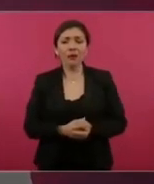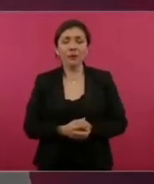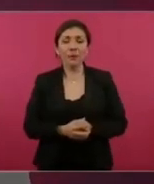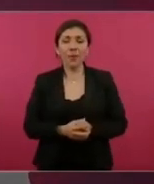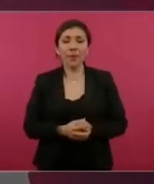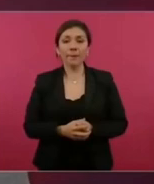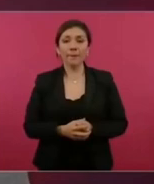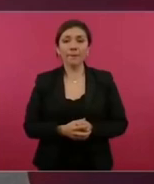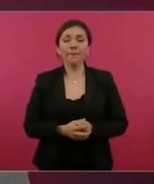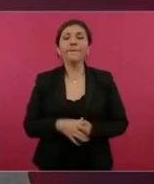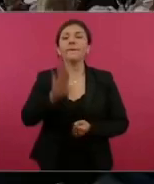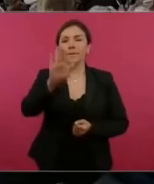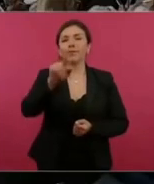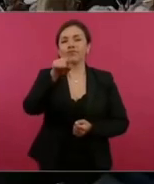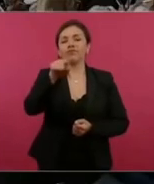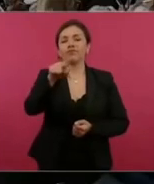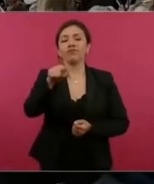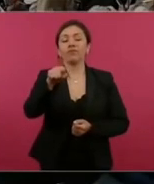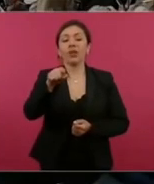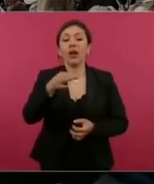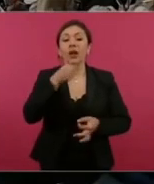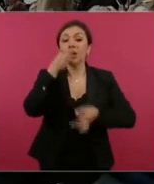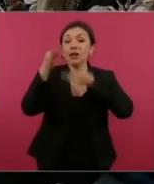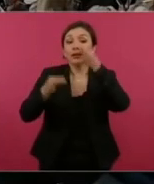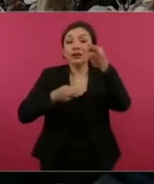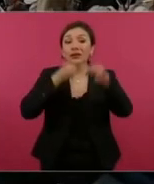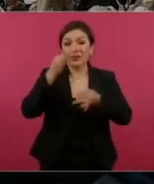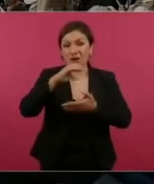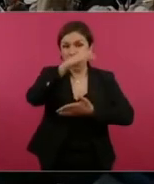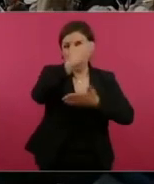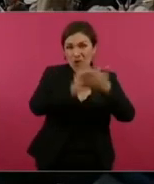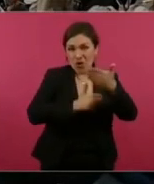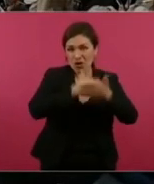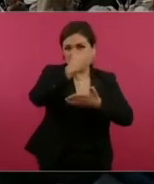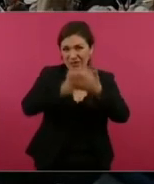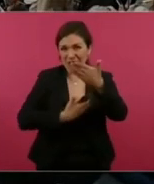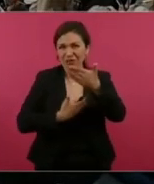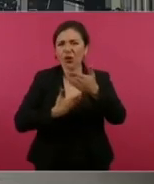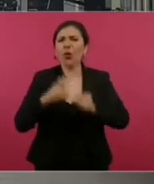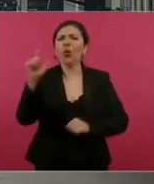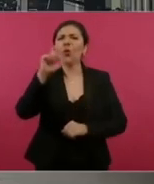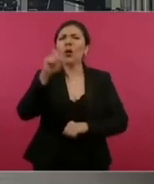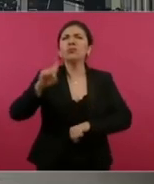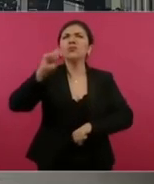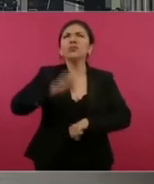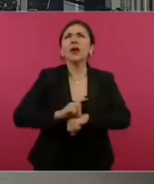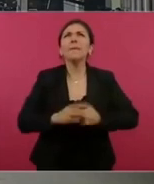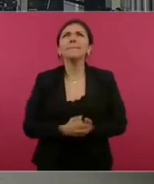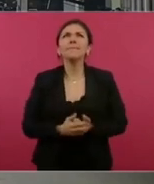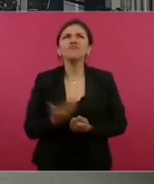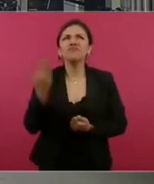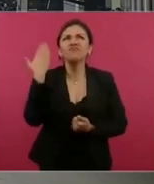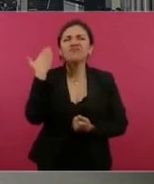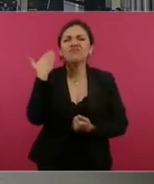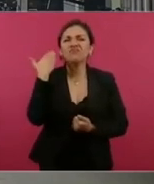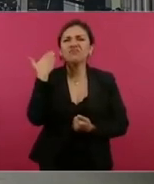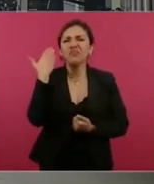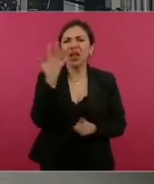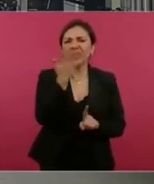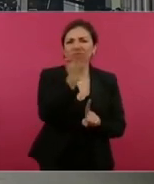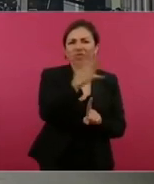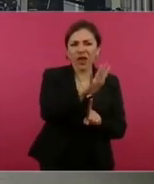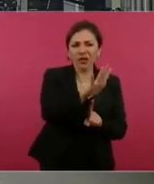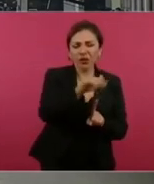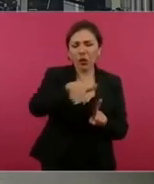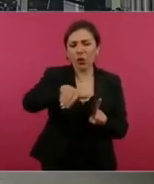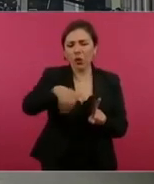Es previo a que usted diera a conocer los contratos, fue de las mañaneras del 10, 11,